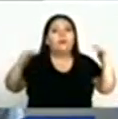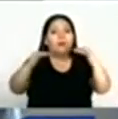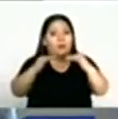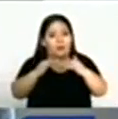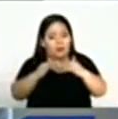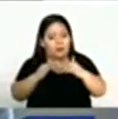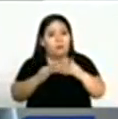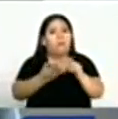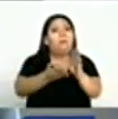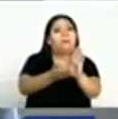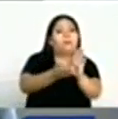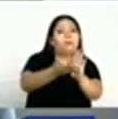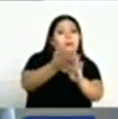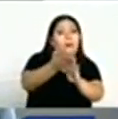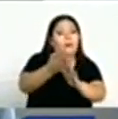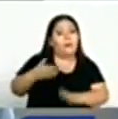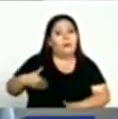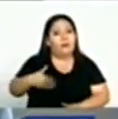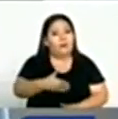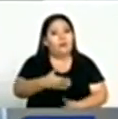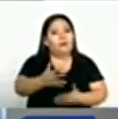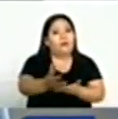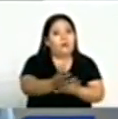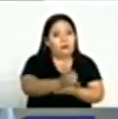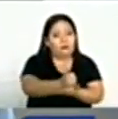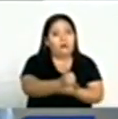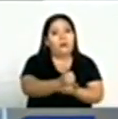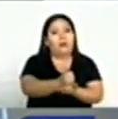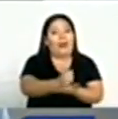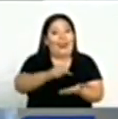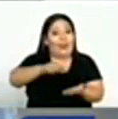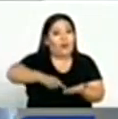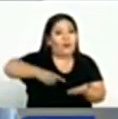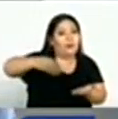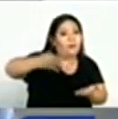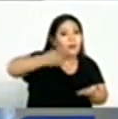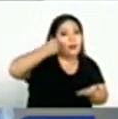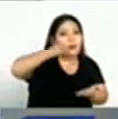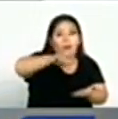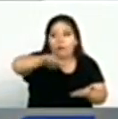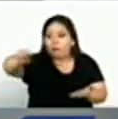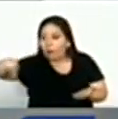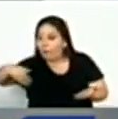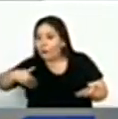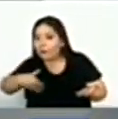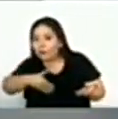haber progreso si los ministerios de Hacienda también entiendan gracias a ustedes ministerios sectoriales.